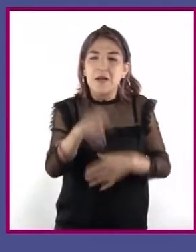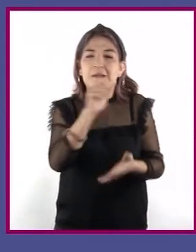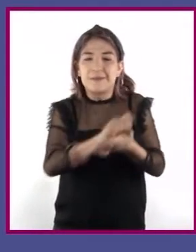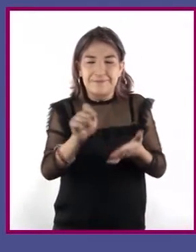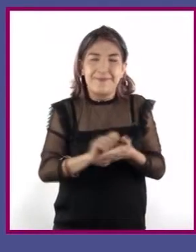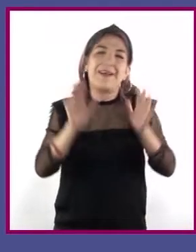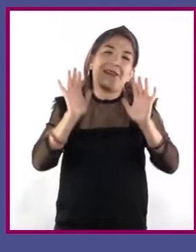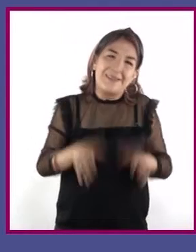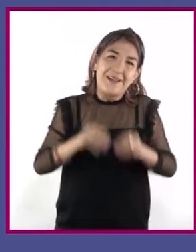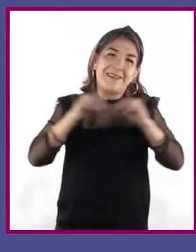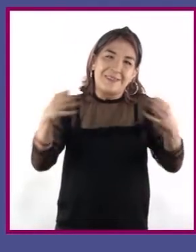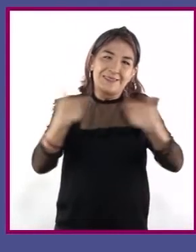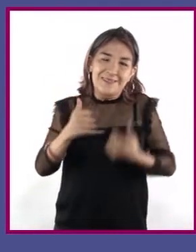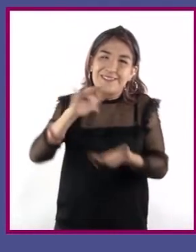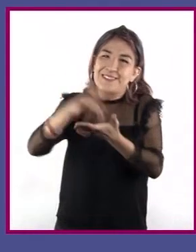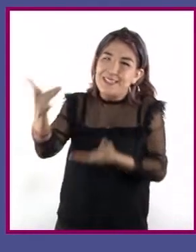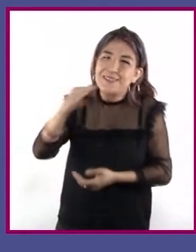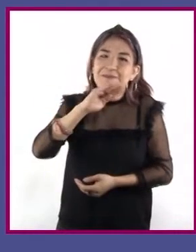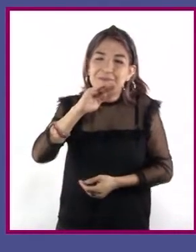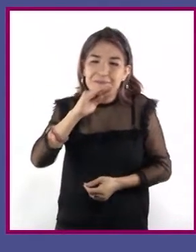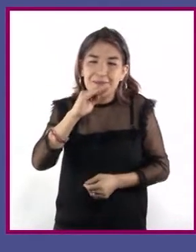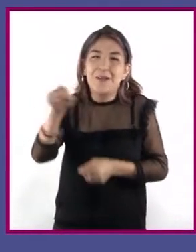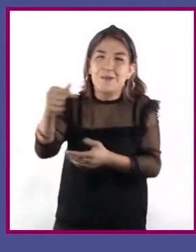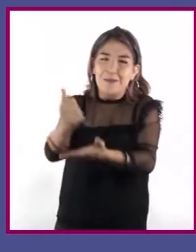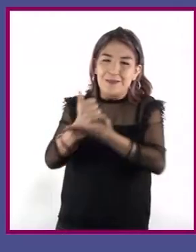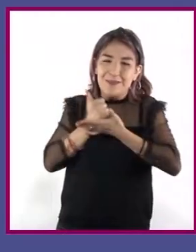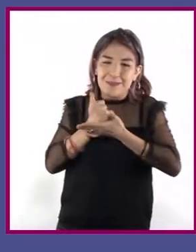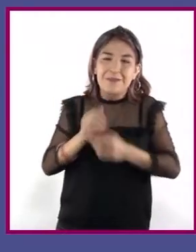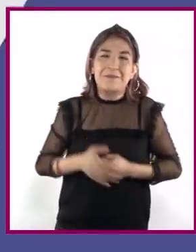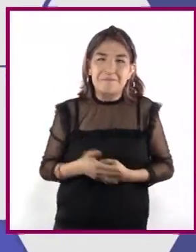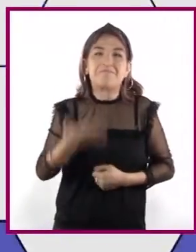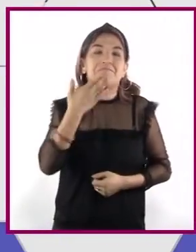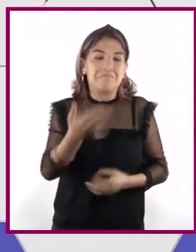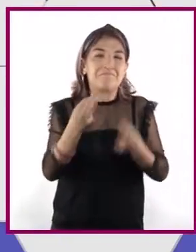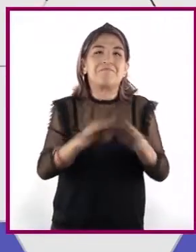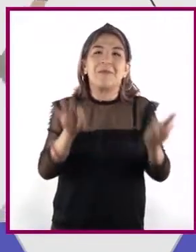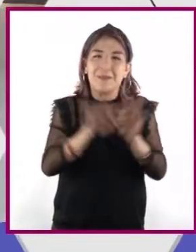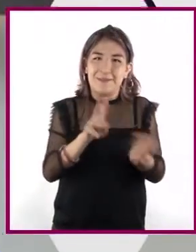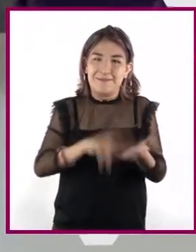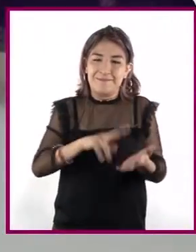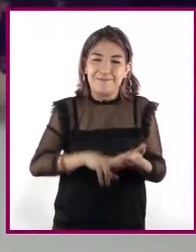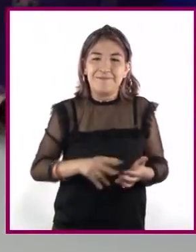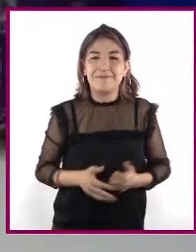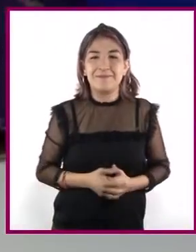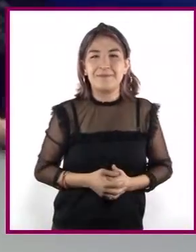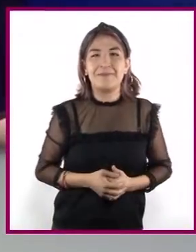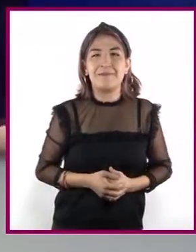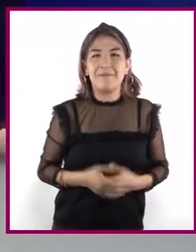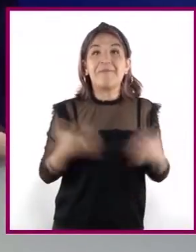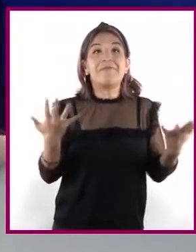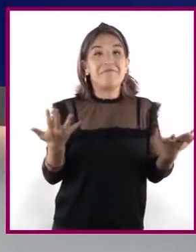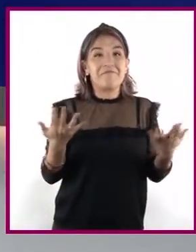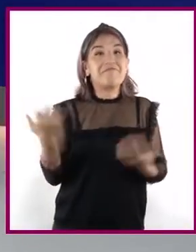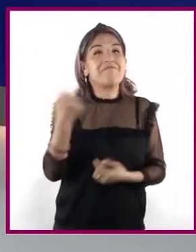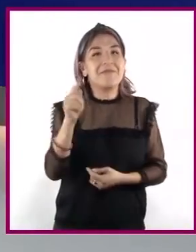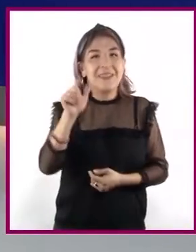quedó claro. Gracias mamá por tu ayuda. Nos fue muy valiosa. ¿Qué tal?